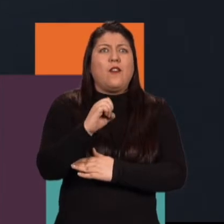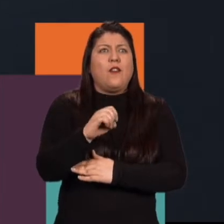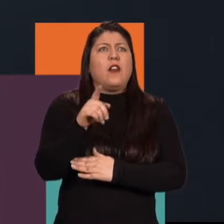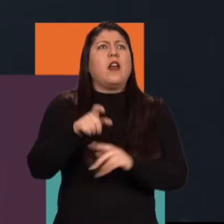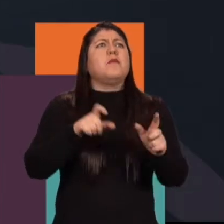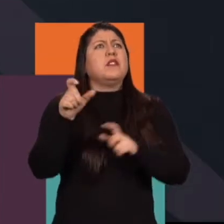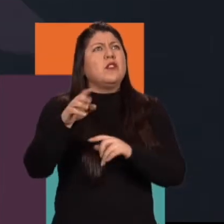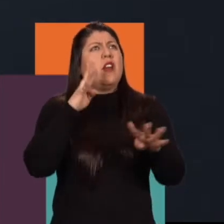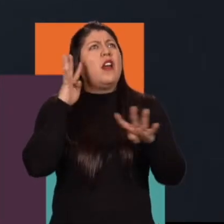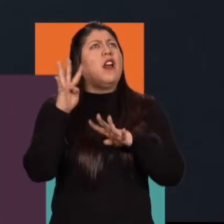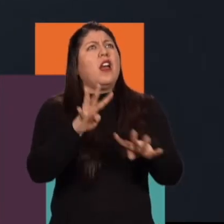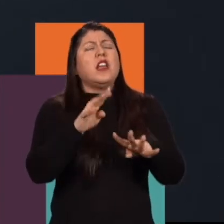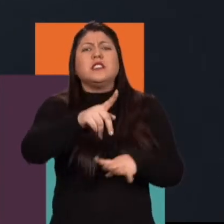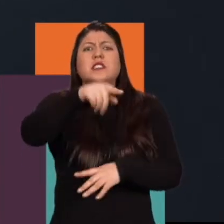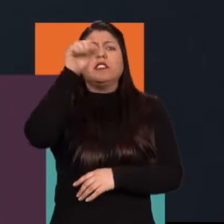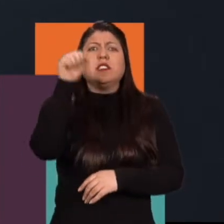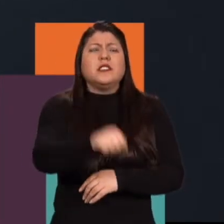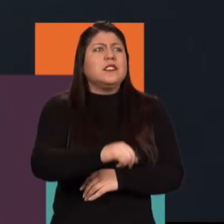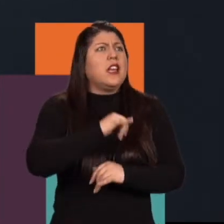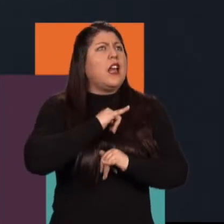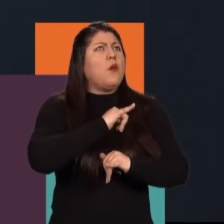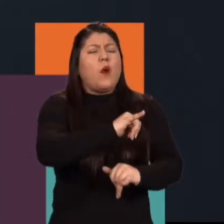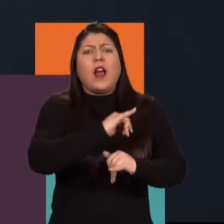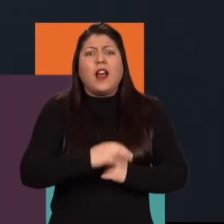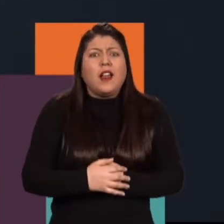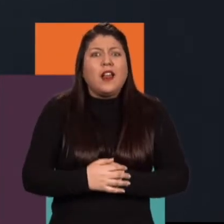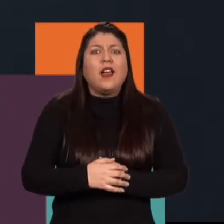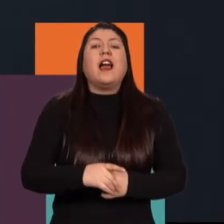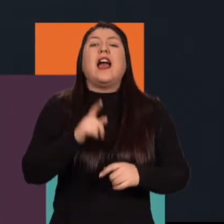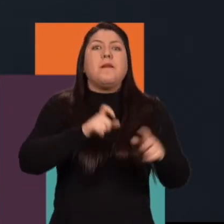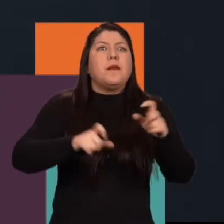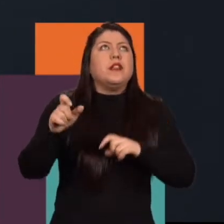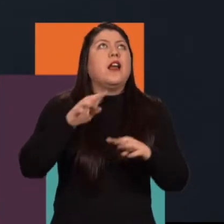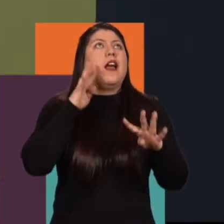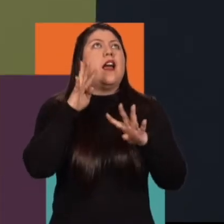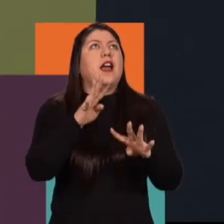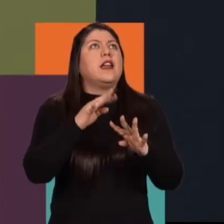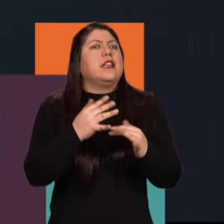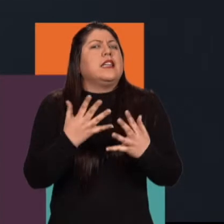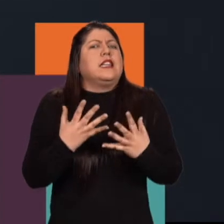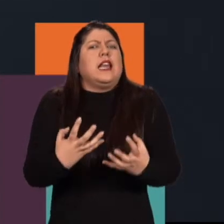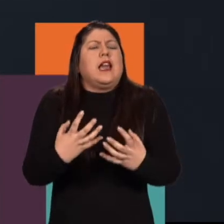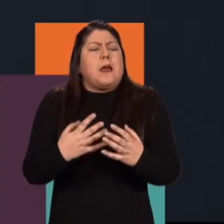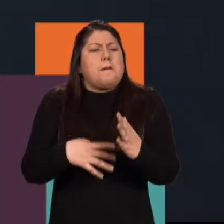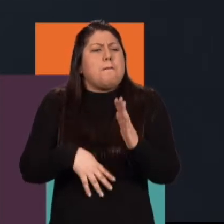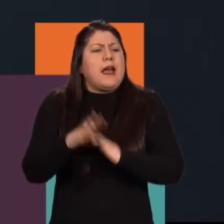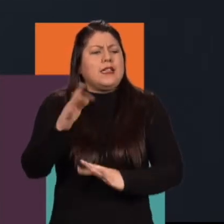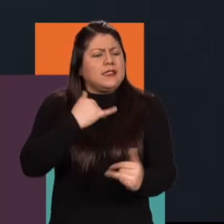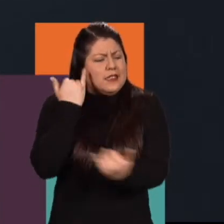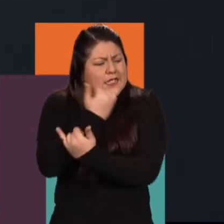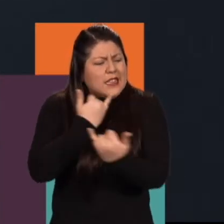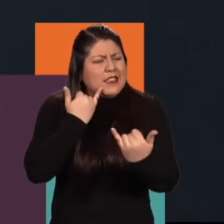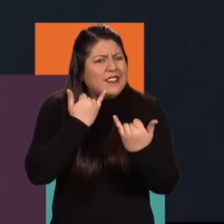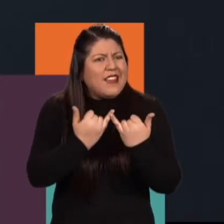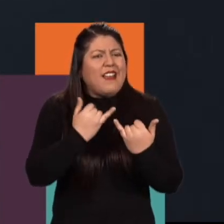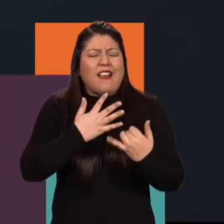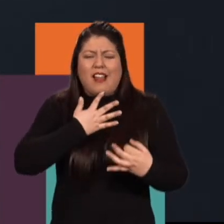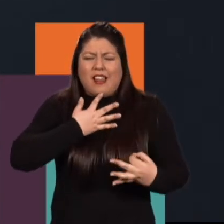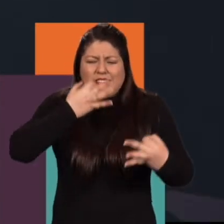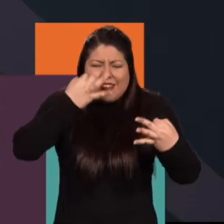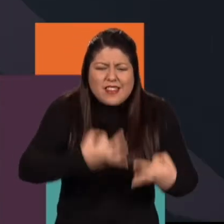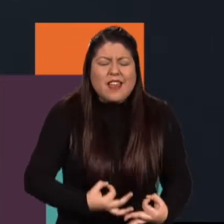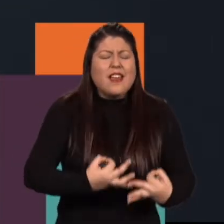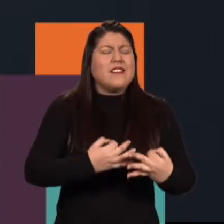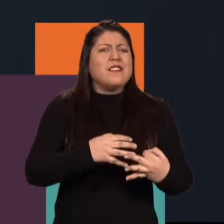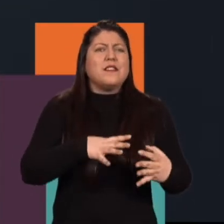que en ese sentido también la gente lo hizo. Y en general, creo que ha habido conexiones mucho más cercanas con un público que quiere oír un poco más su